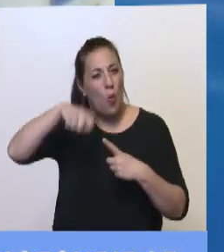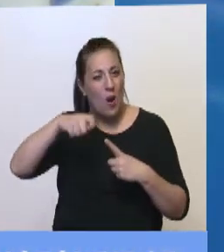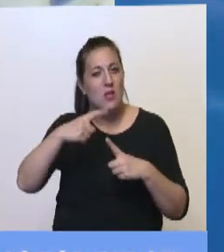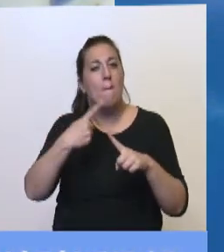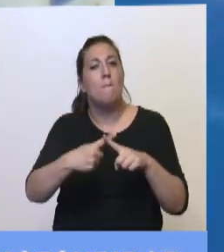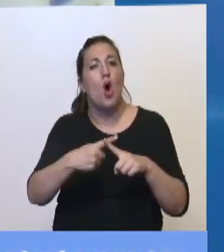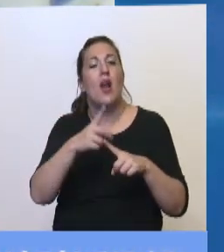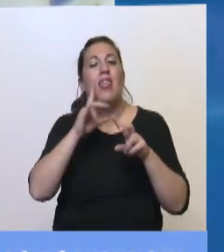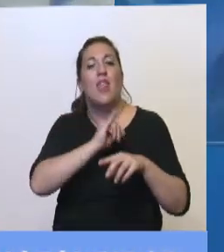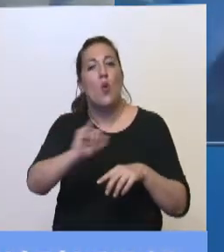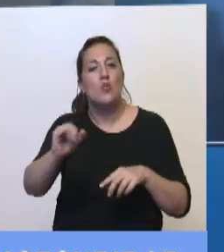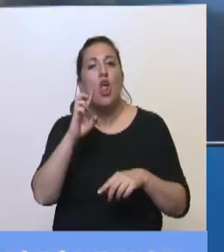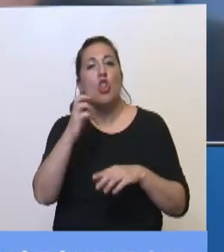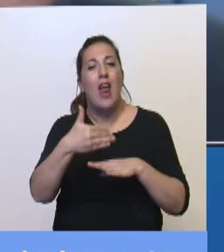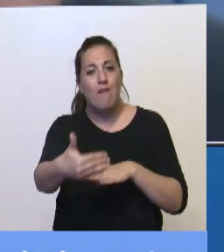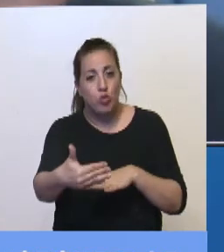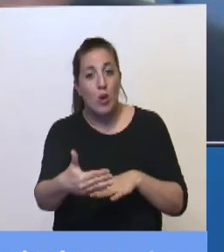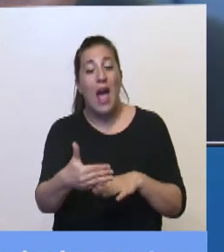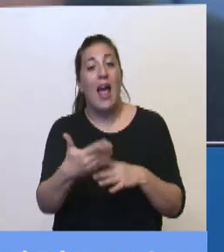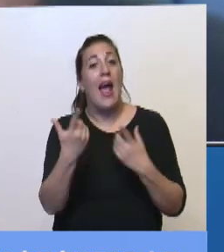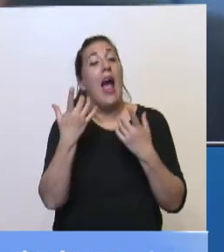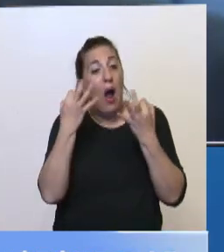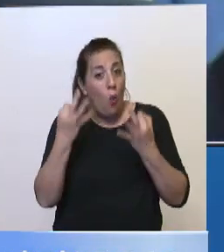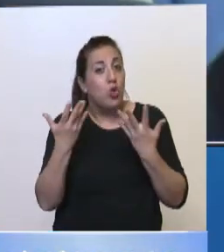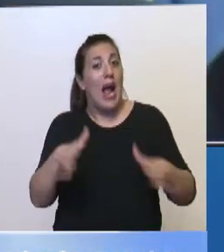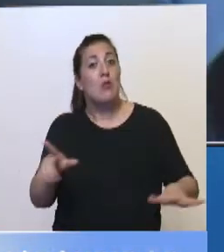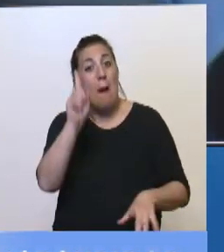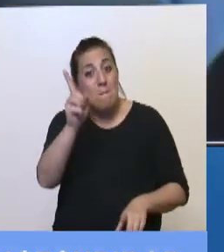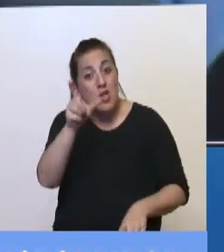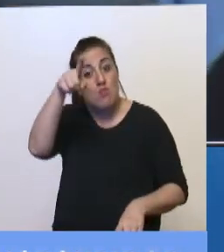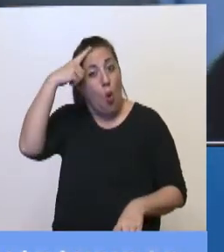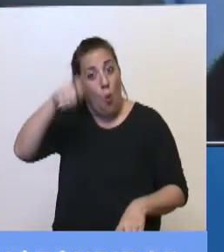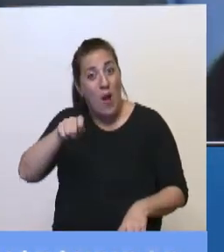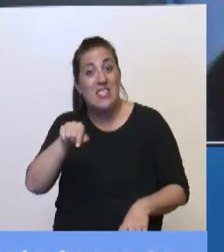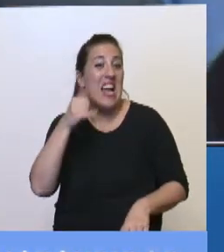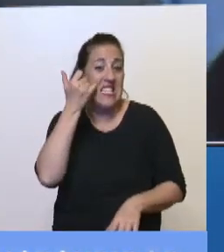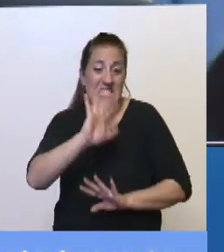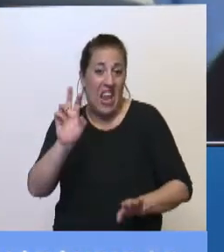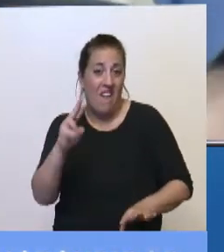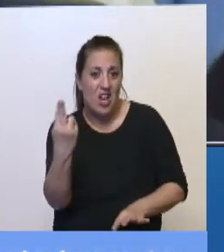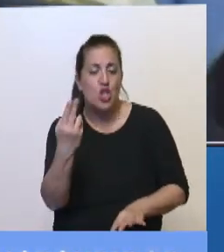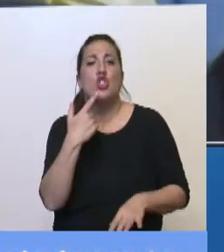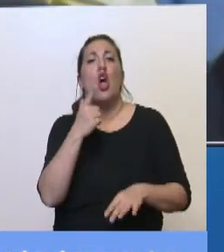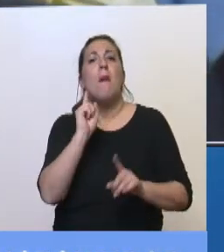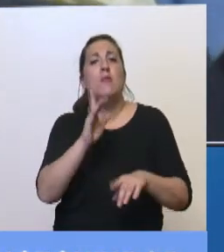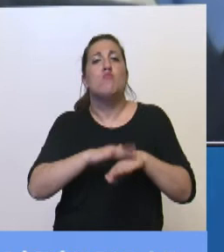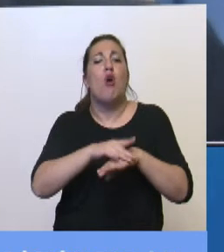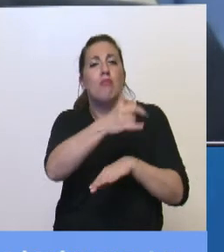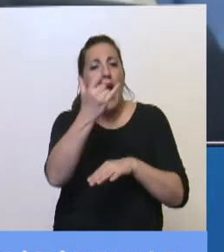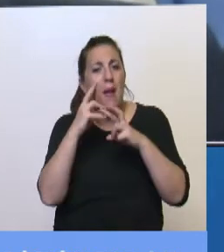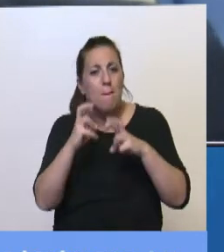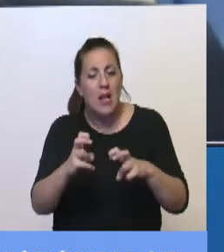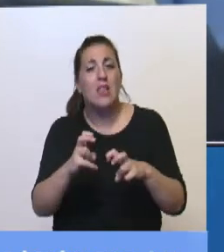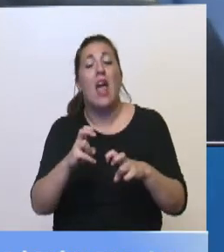Qué casualidad, ¿no? Después, el mismo juez hoy fallecido que la procesó usted por el dólar futuro le permitió